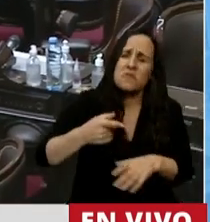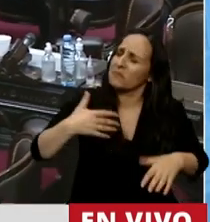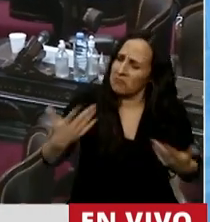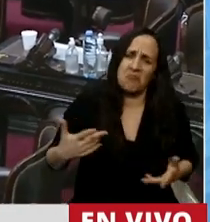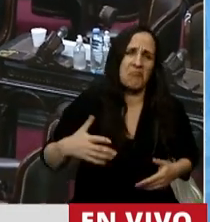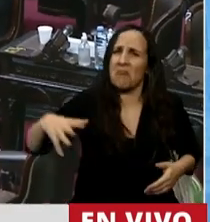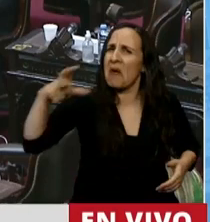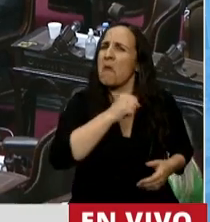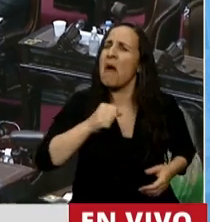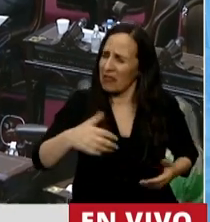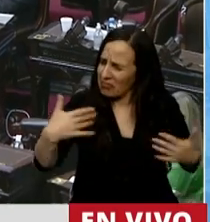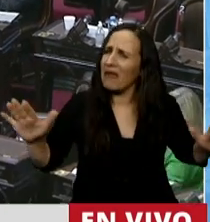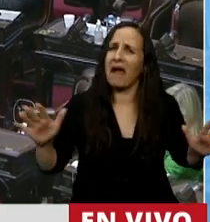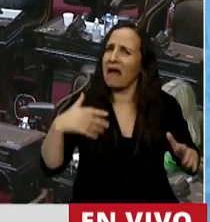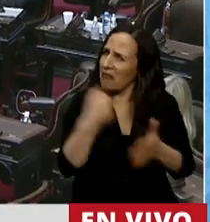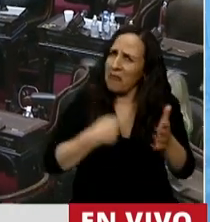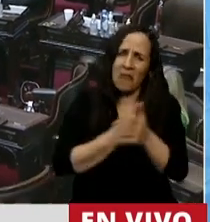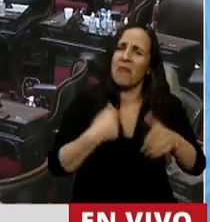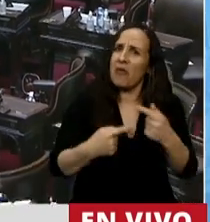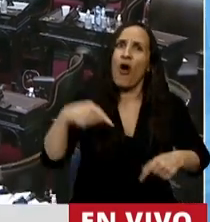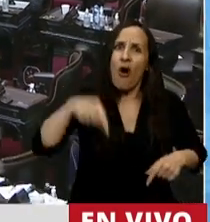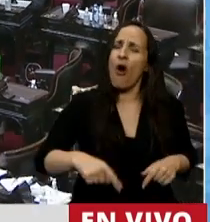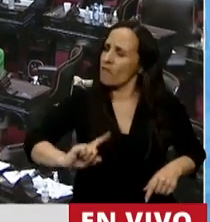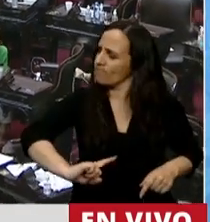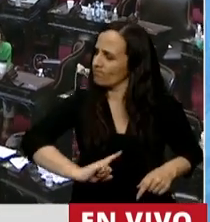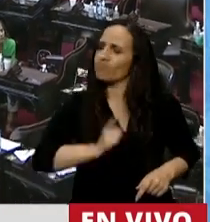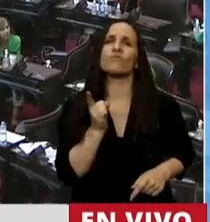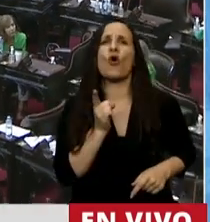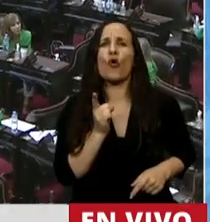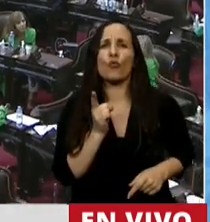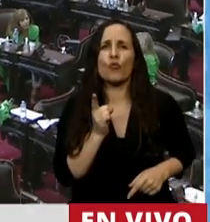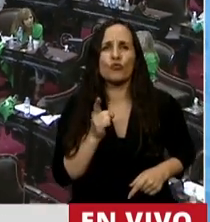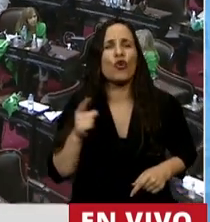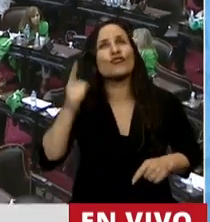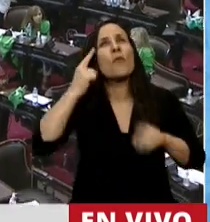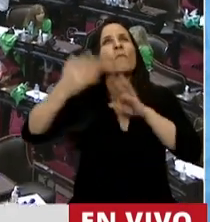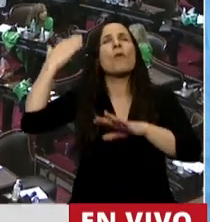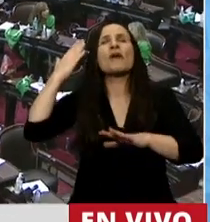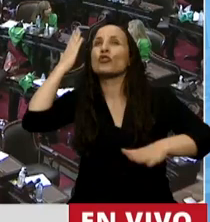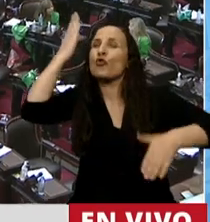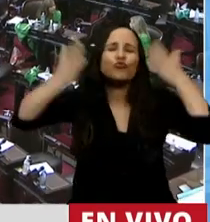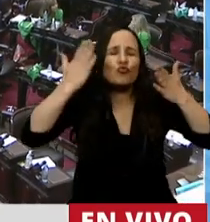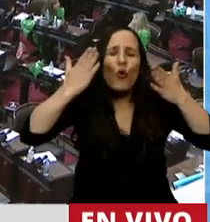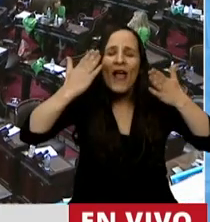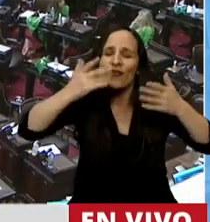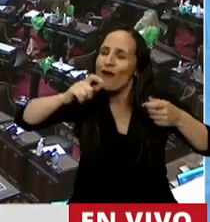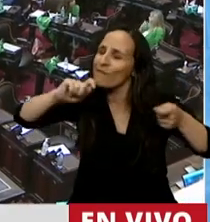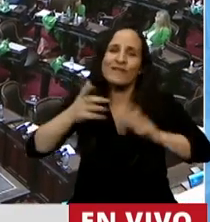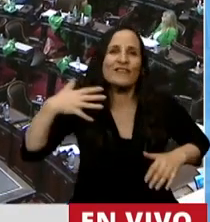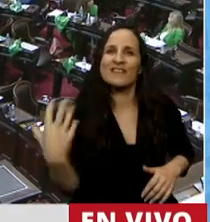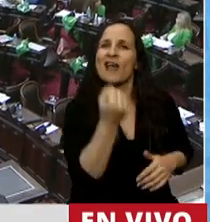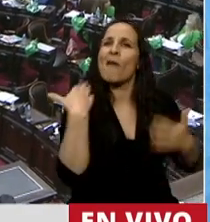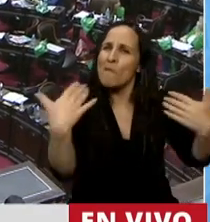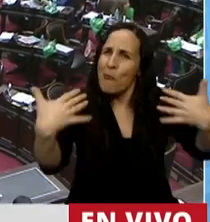valieron la pena. Y hoy orgullosamente sentimos que aquello que parecía un sueño se transformó en una posibilidad. Y al